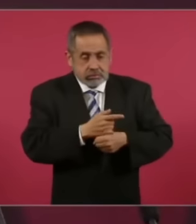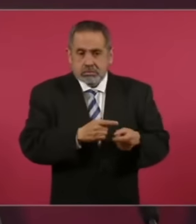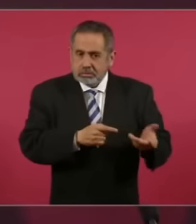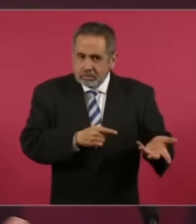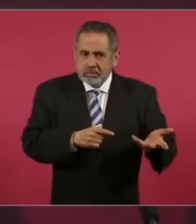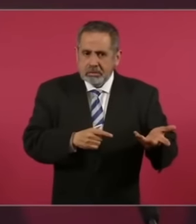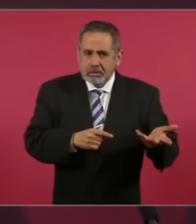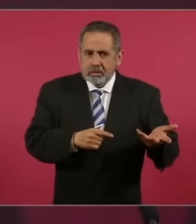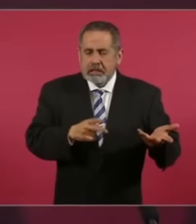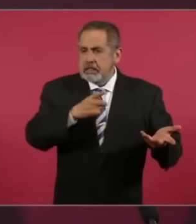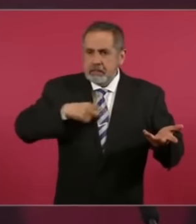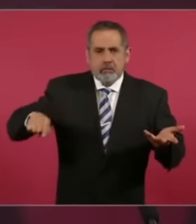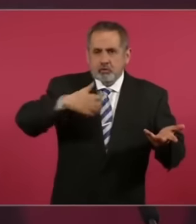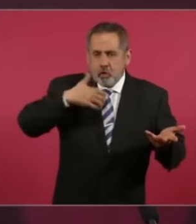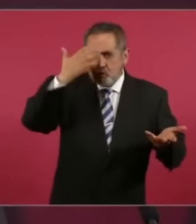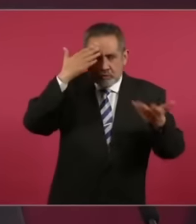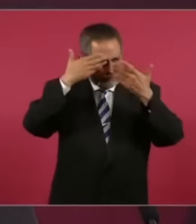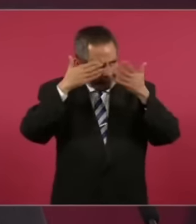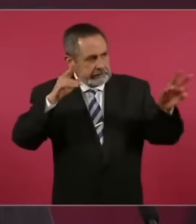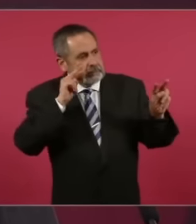Que tenemos que conocer todos